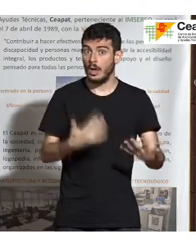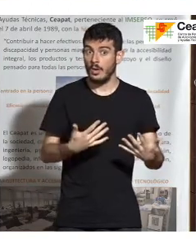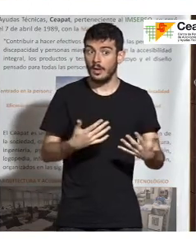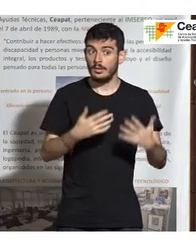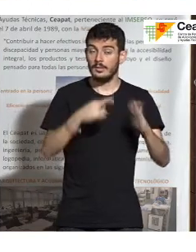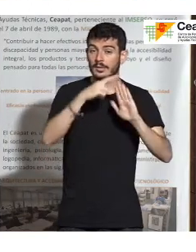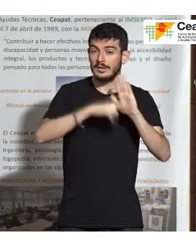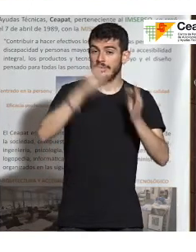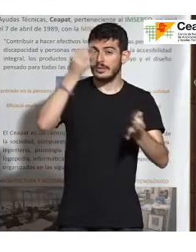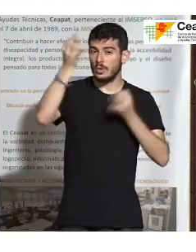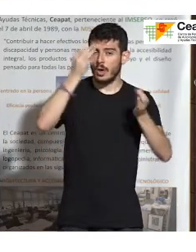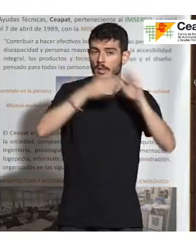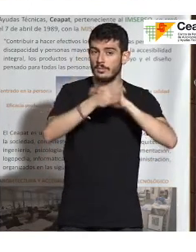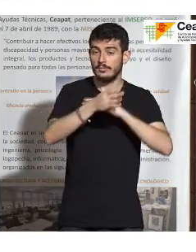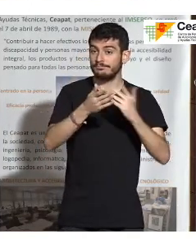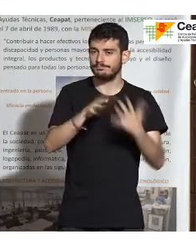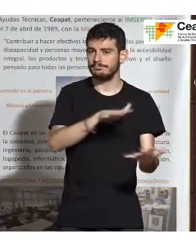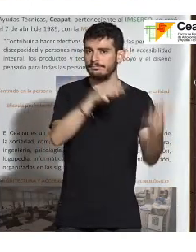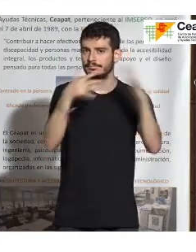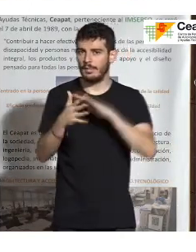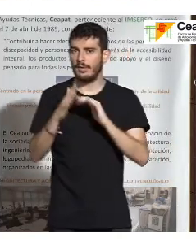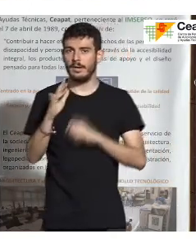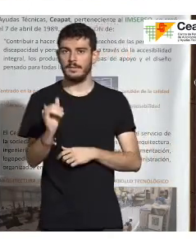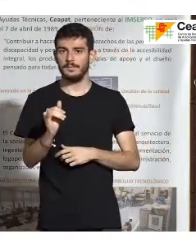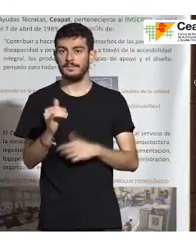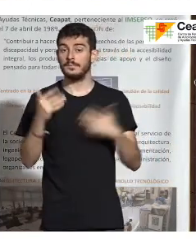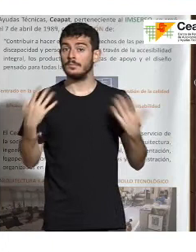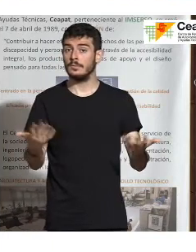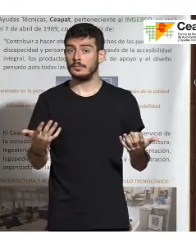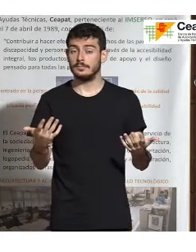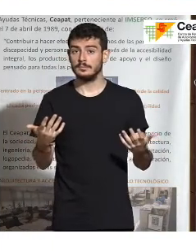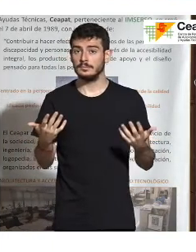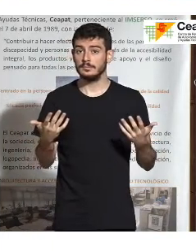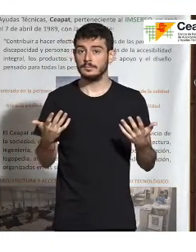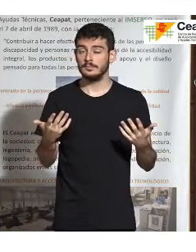accesibilidad, empiece a tenerlo. Bueno, pues entonces,